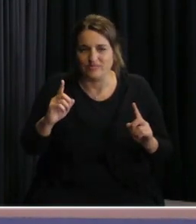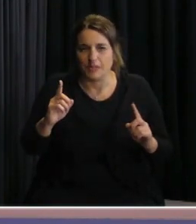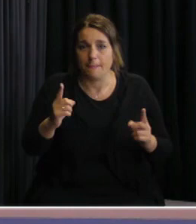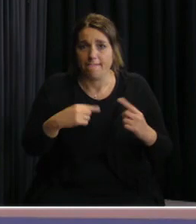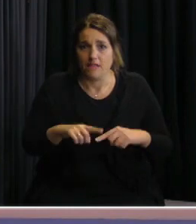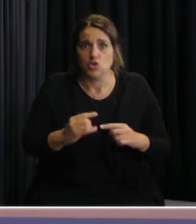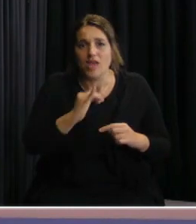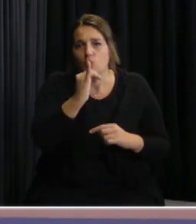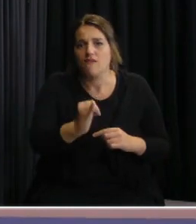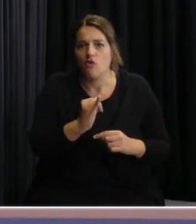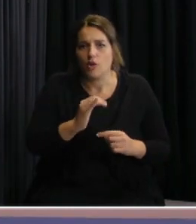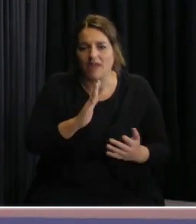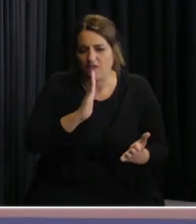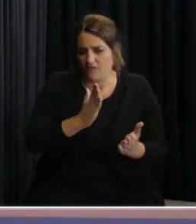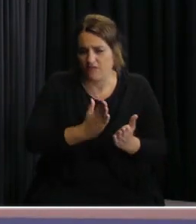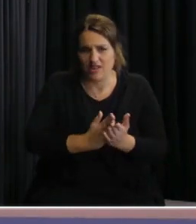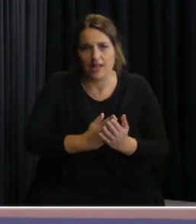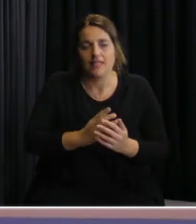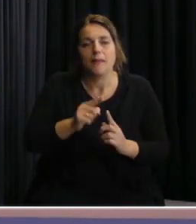Yo acá tengo un informe a fin de marzo,